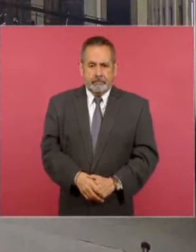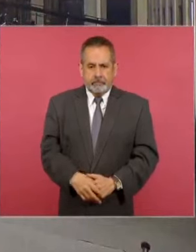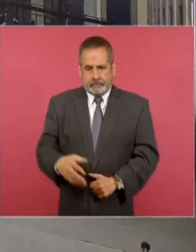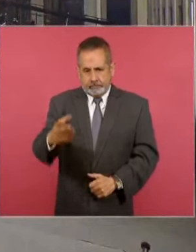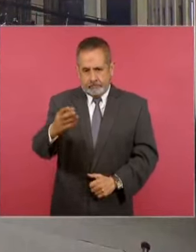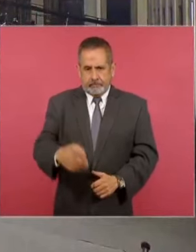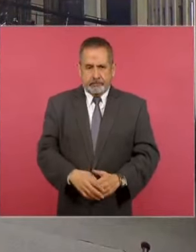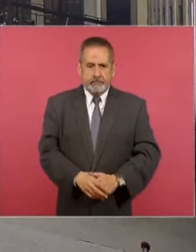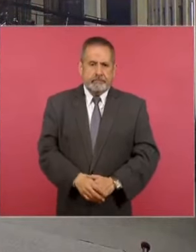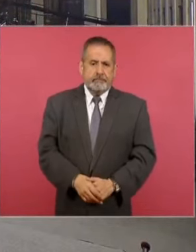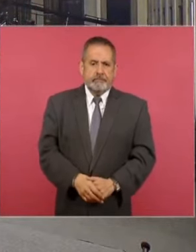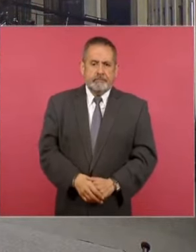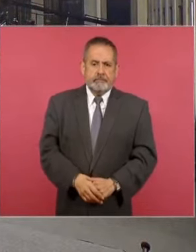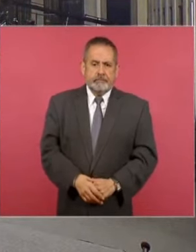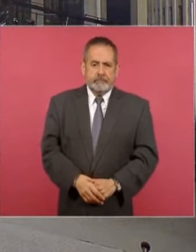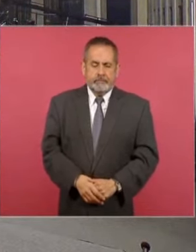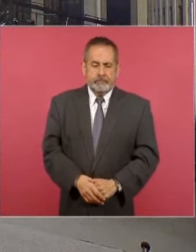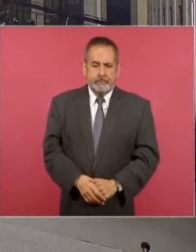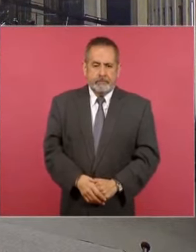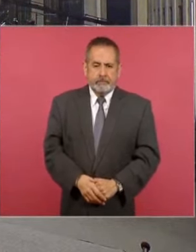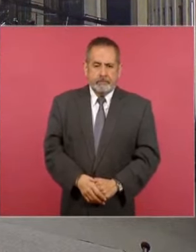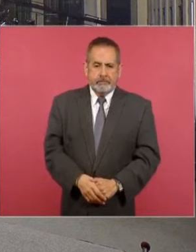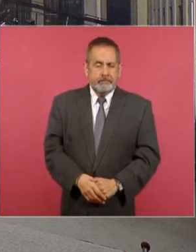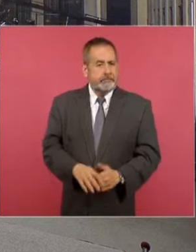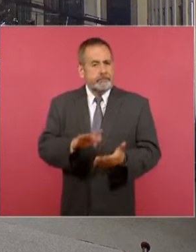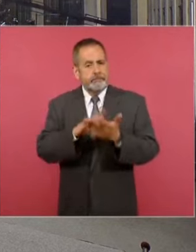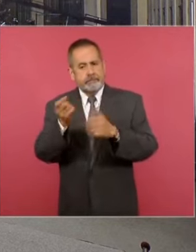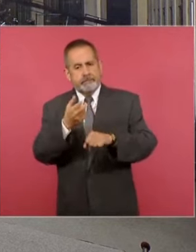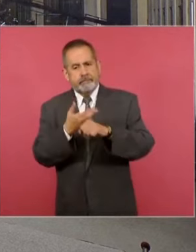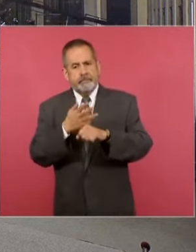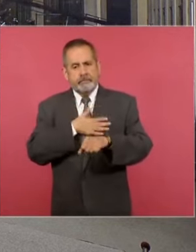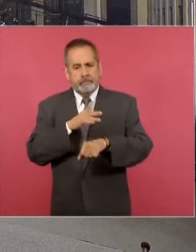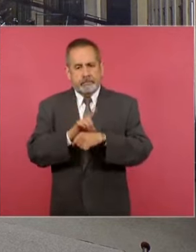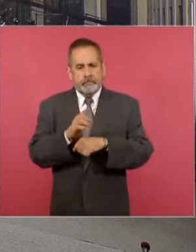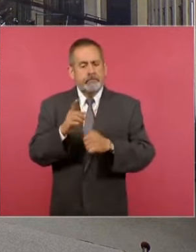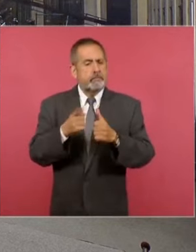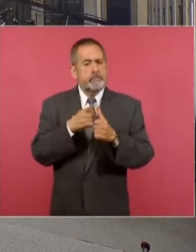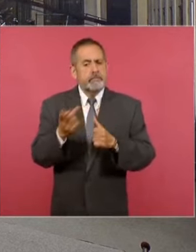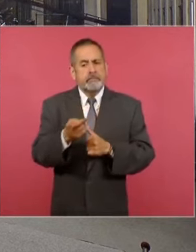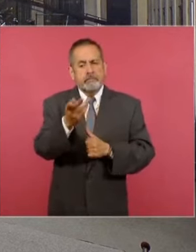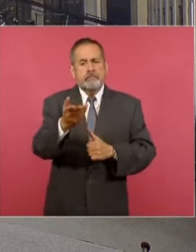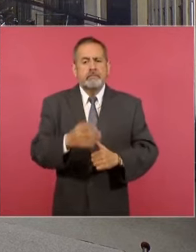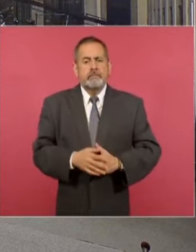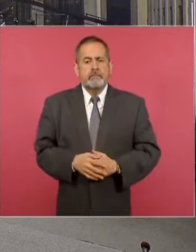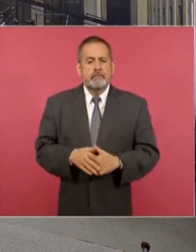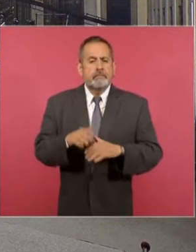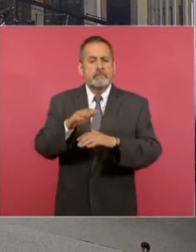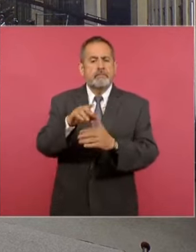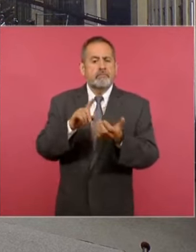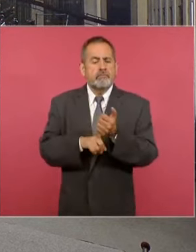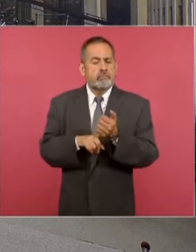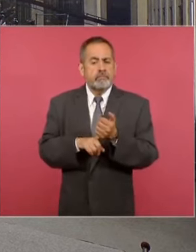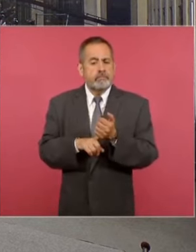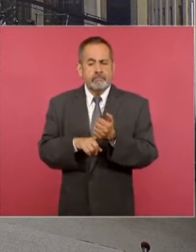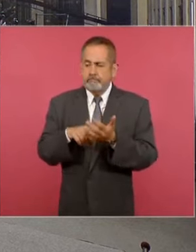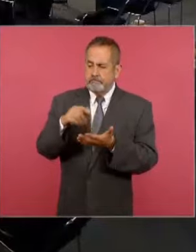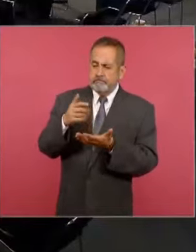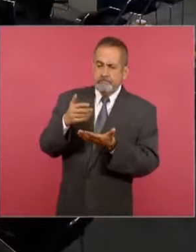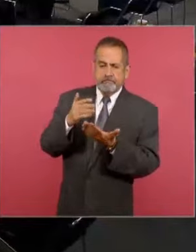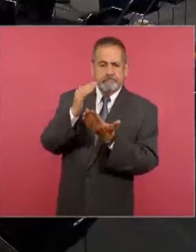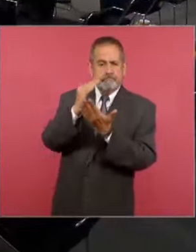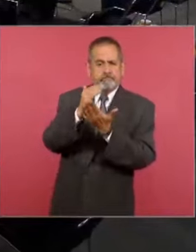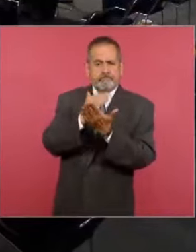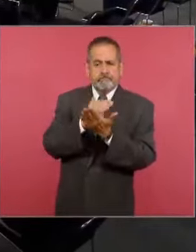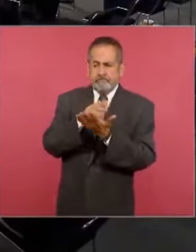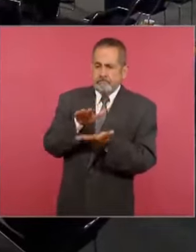Adelante, por favor. Gracias, secretaria. Buenos días. Primero, preguntarle sobre el paquete económico, la propuesta del paquete